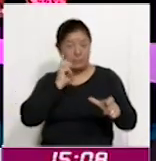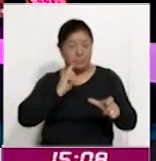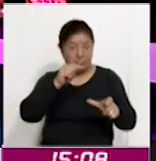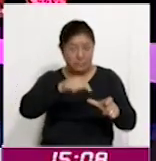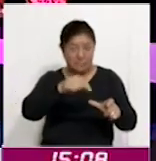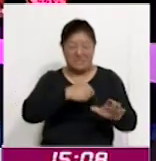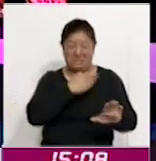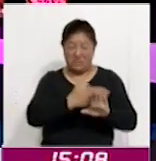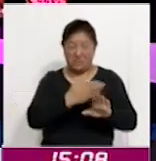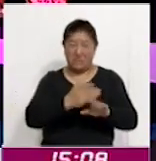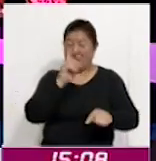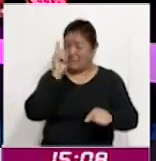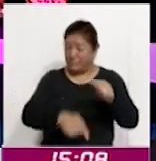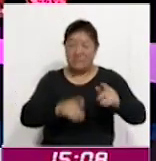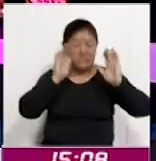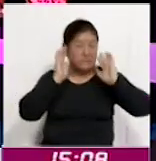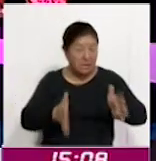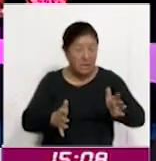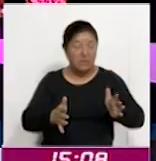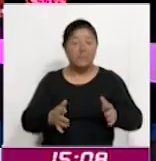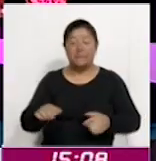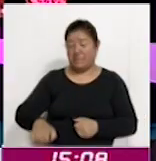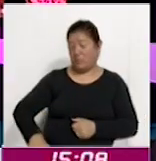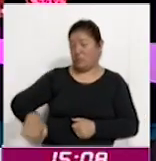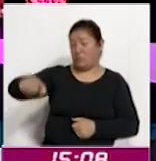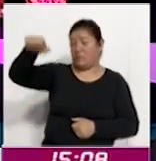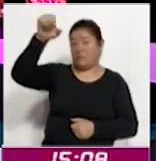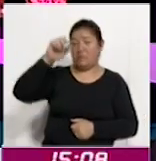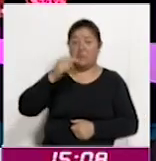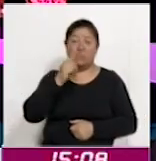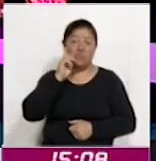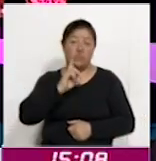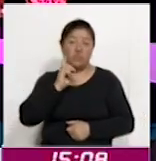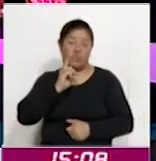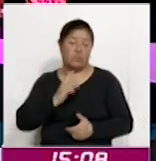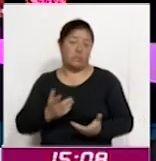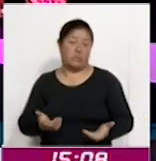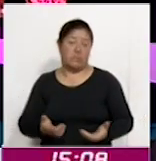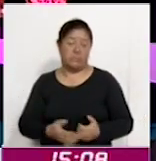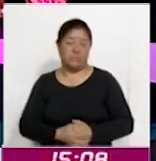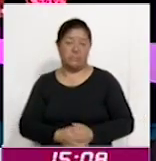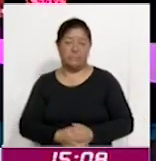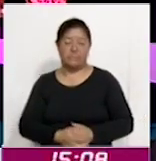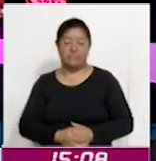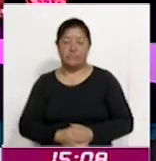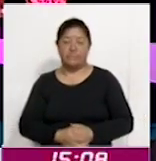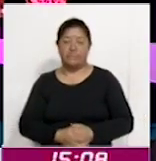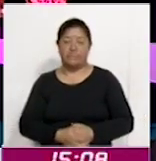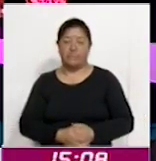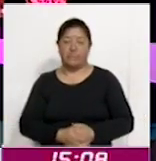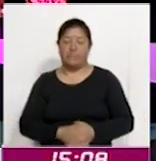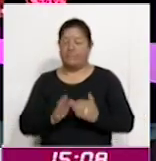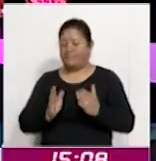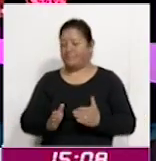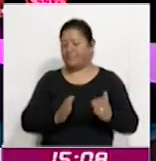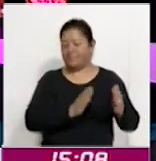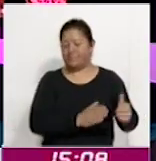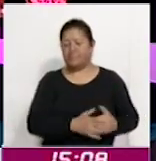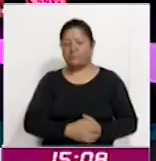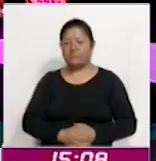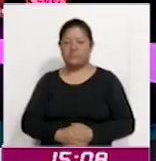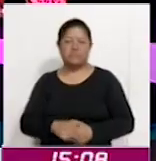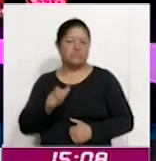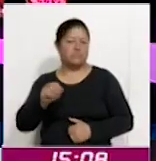este sector de niñas, adolescentes y mujeres adultas. Vamos a otras cuestiones, así transcurren las actividades.